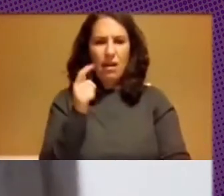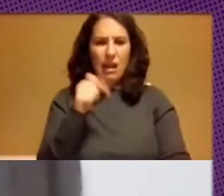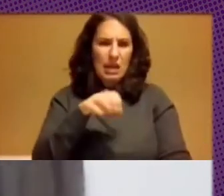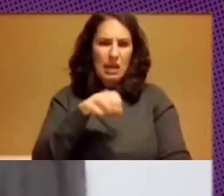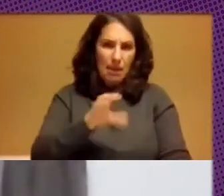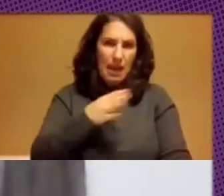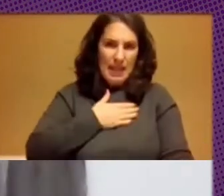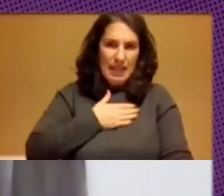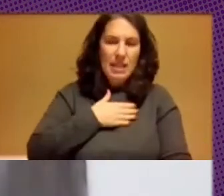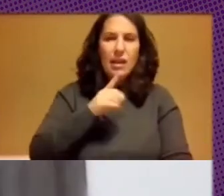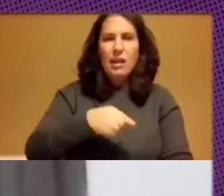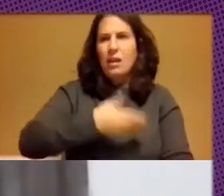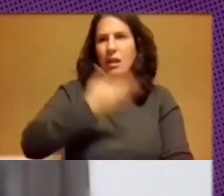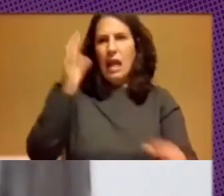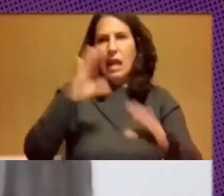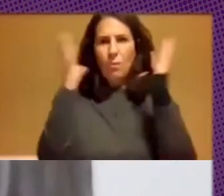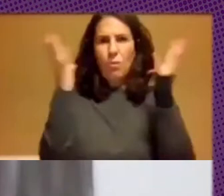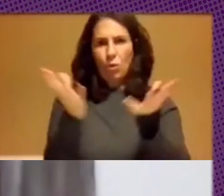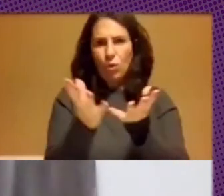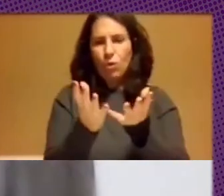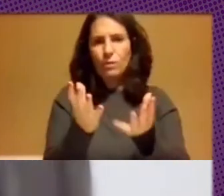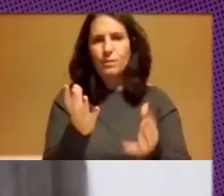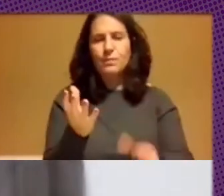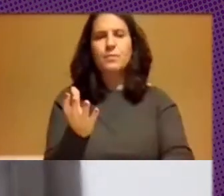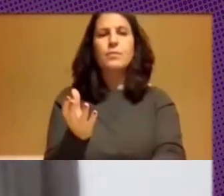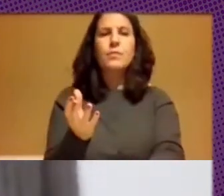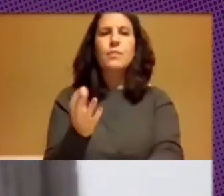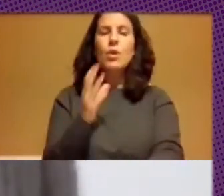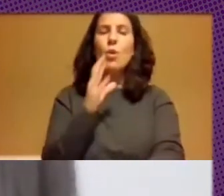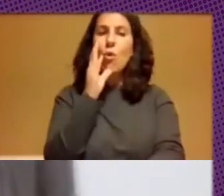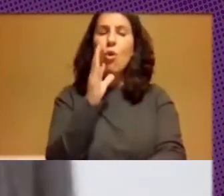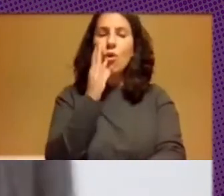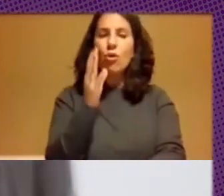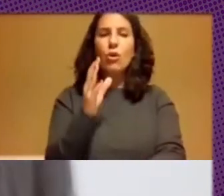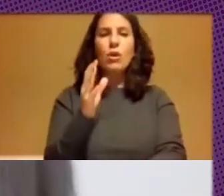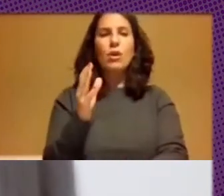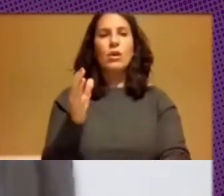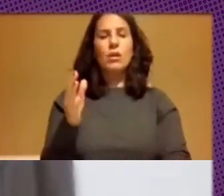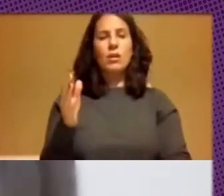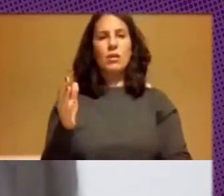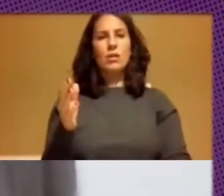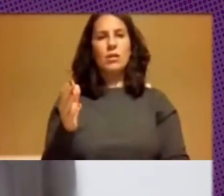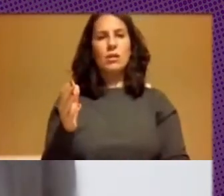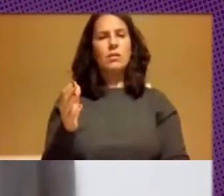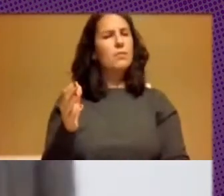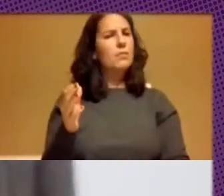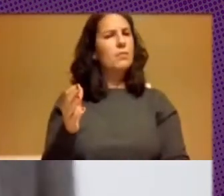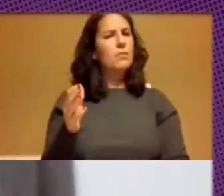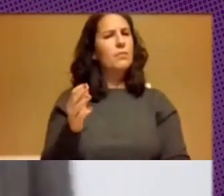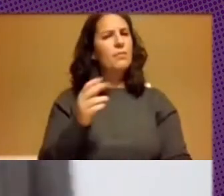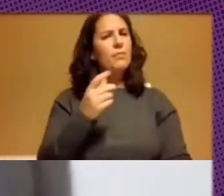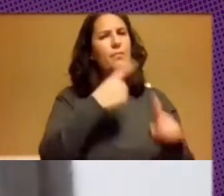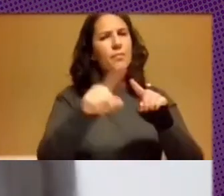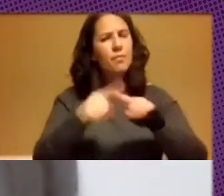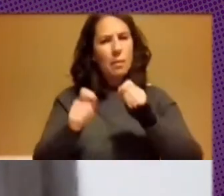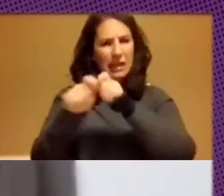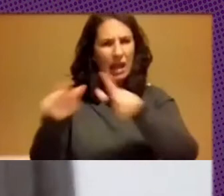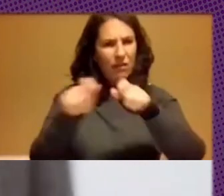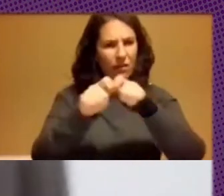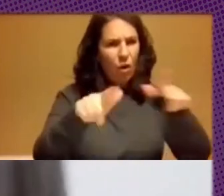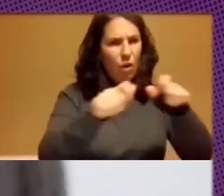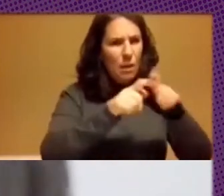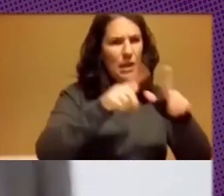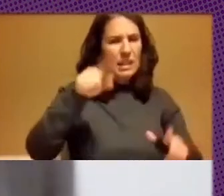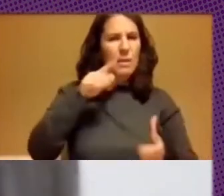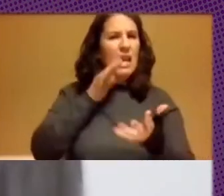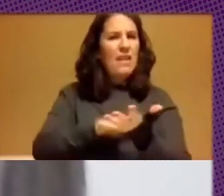sino a nivel del mundo por los capítulos de plataformas y por la gran influencia que tienen